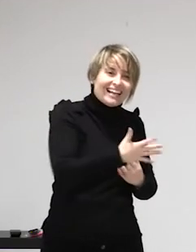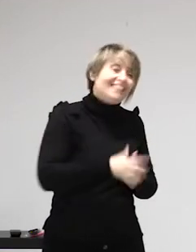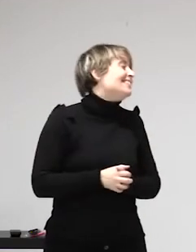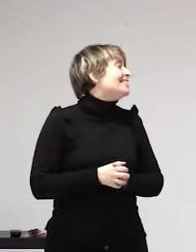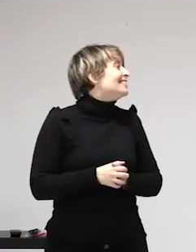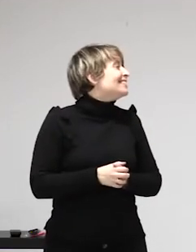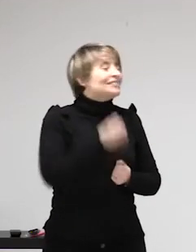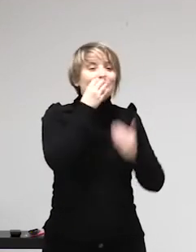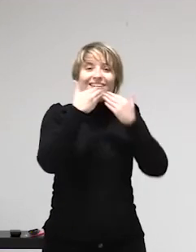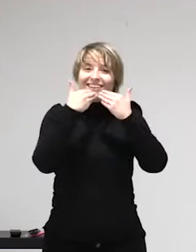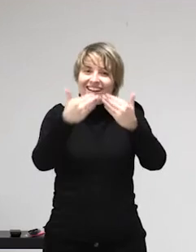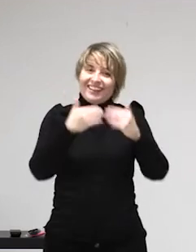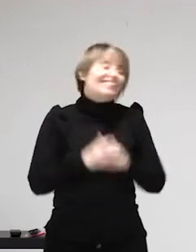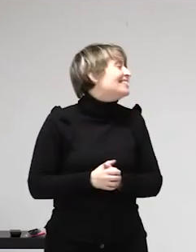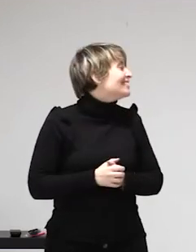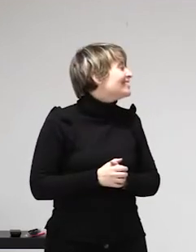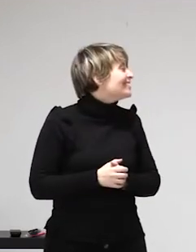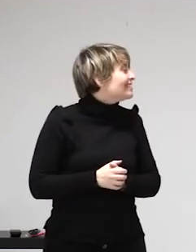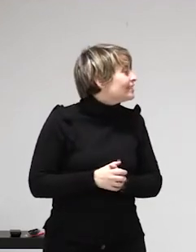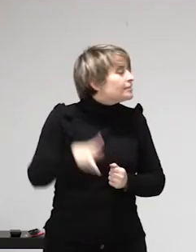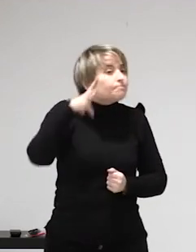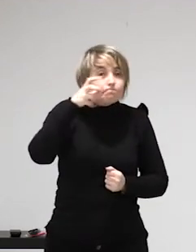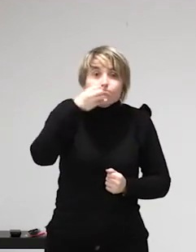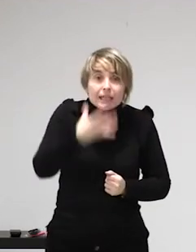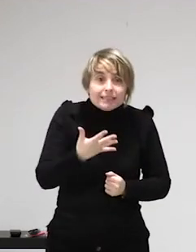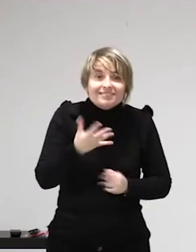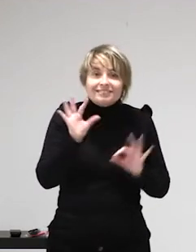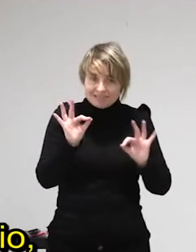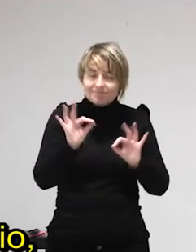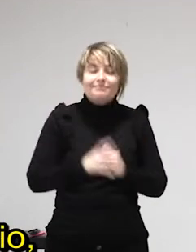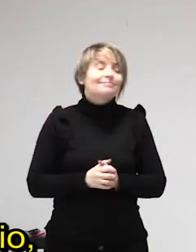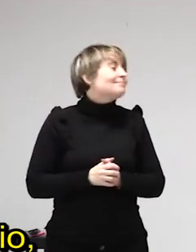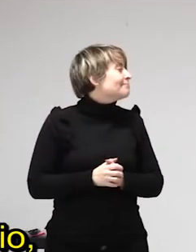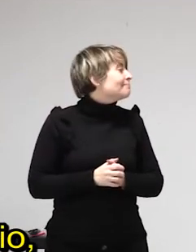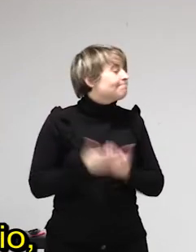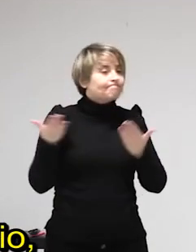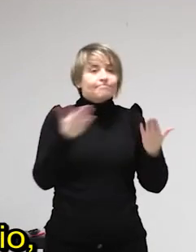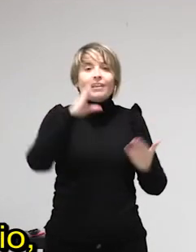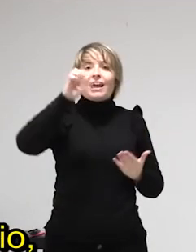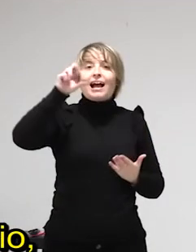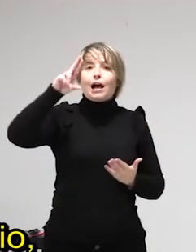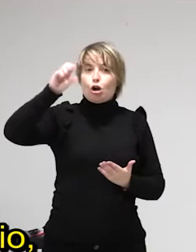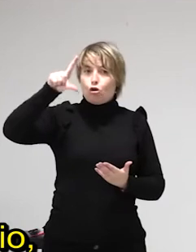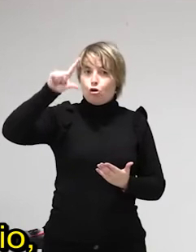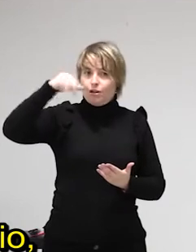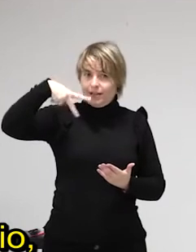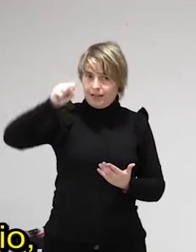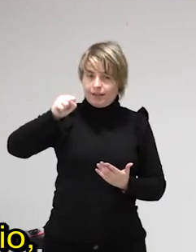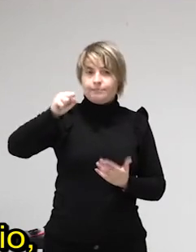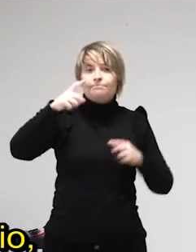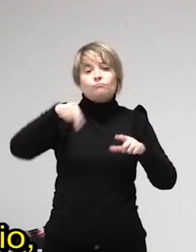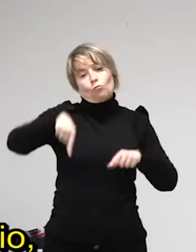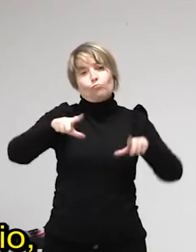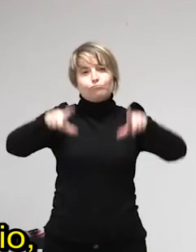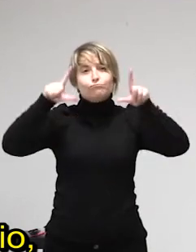en lucha, que agrupa a personas que han o están ejerciendo la prostitución y que apuestan porque se dote de derechos y